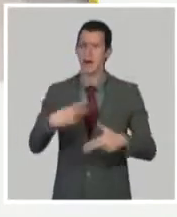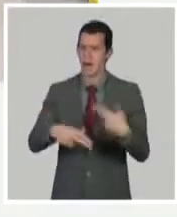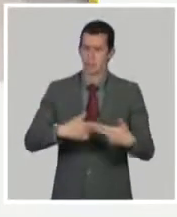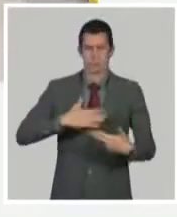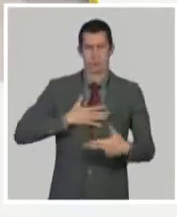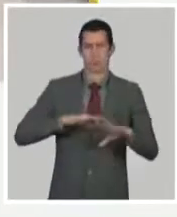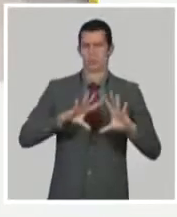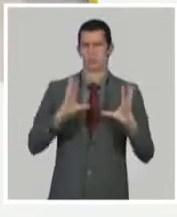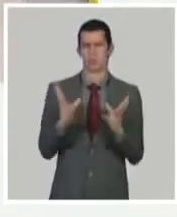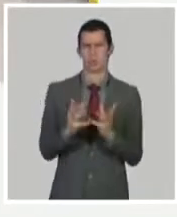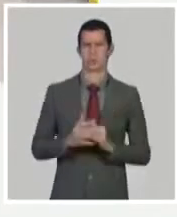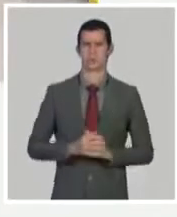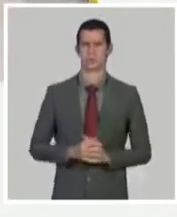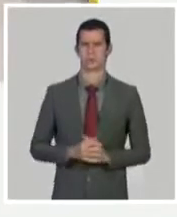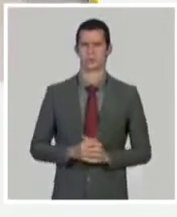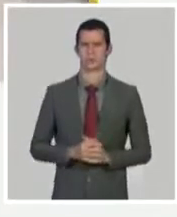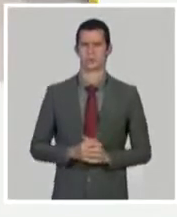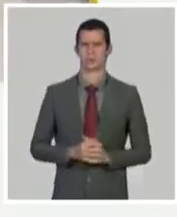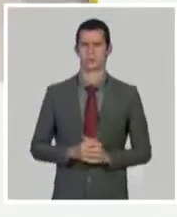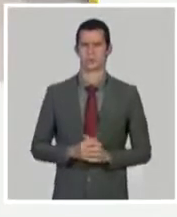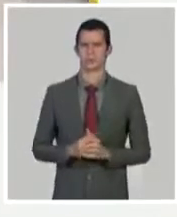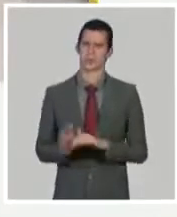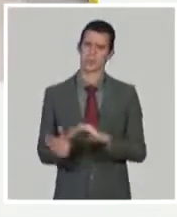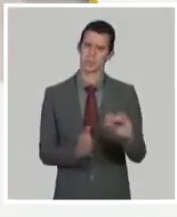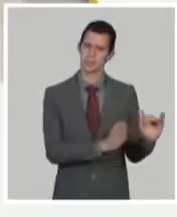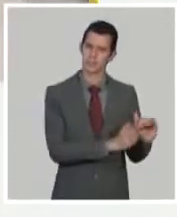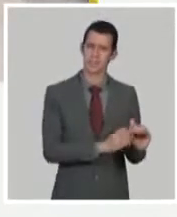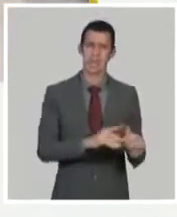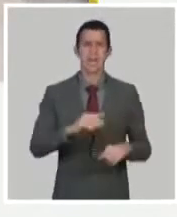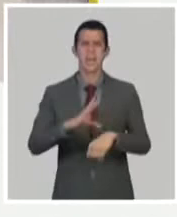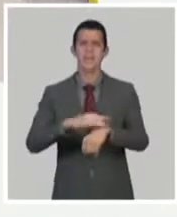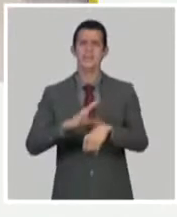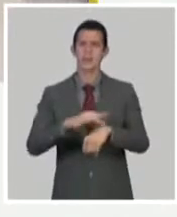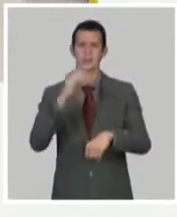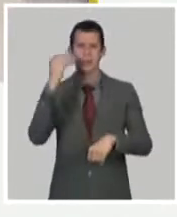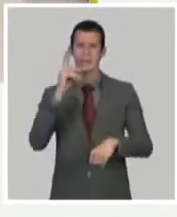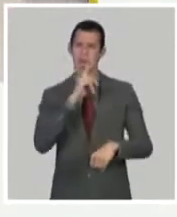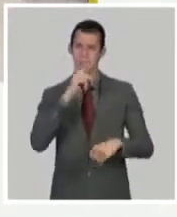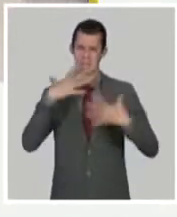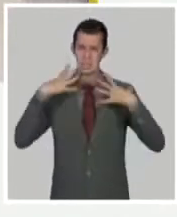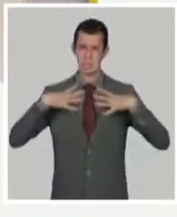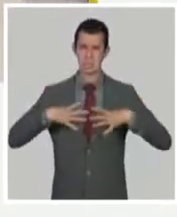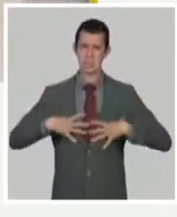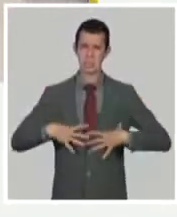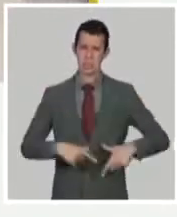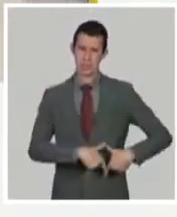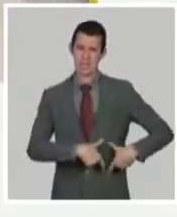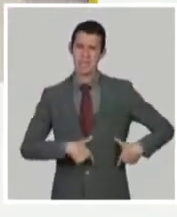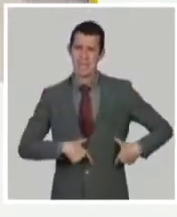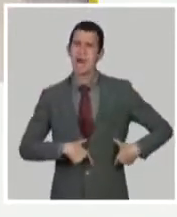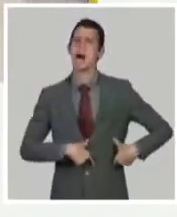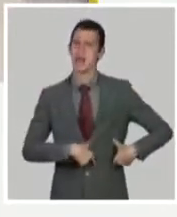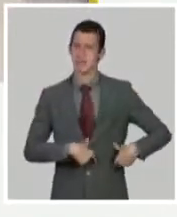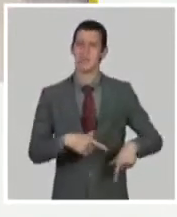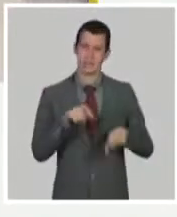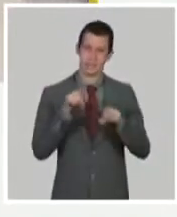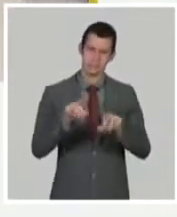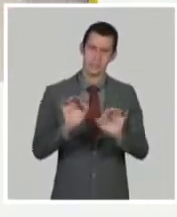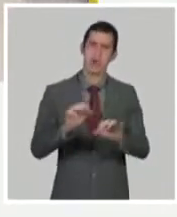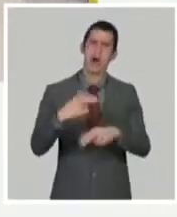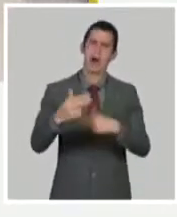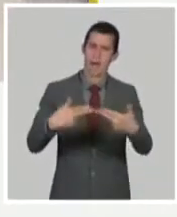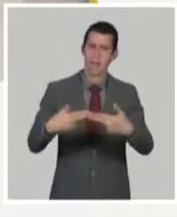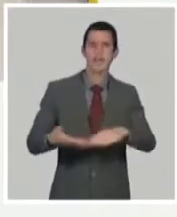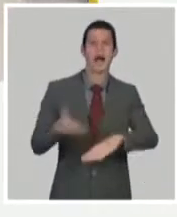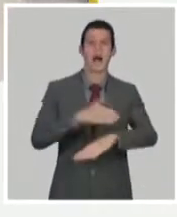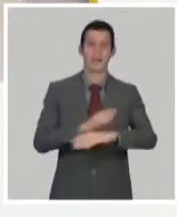superficie de la hepatitis B, que se produce en los fermentadores que se encuentran en nuestras instalaciones, que se termina en el centro de biocen,